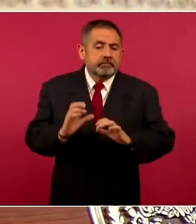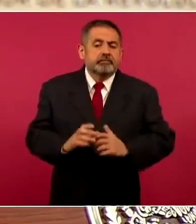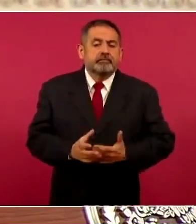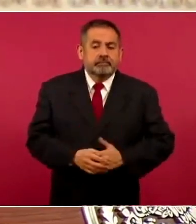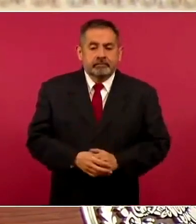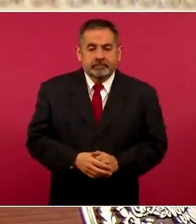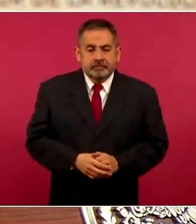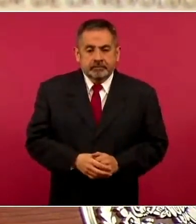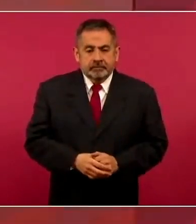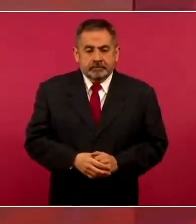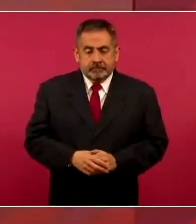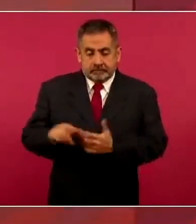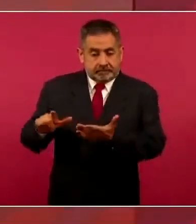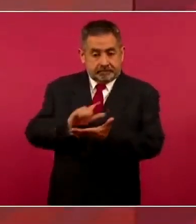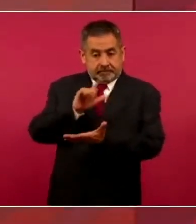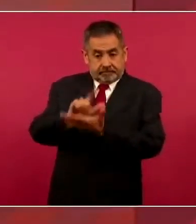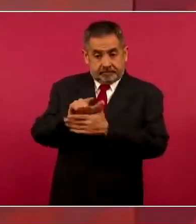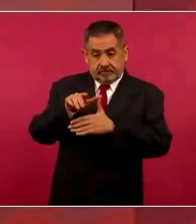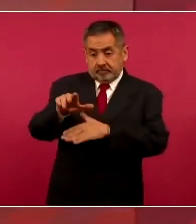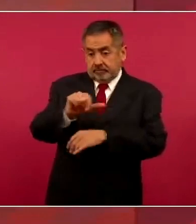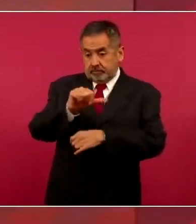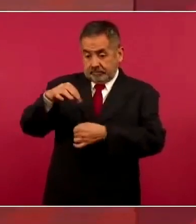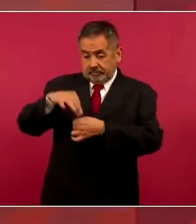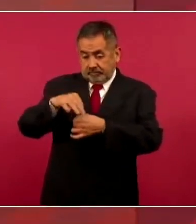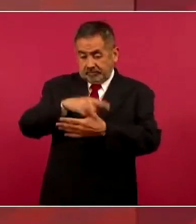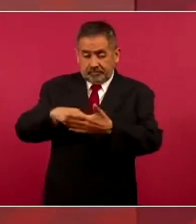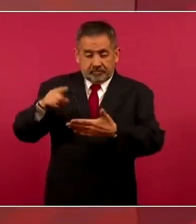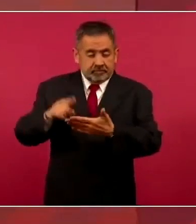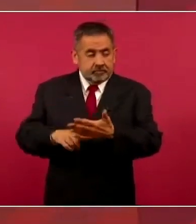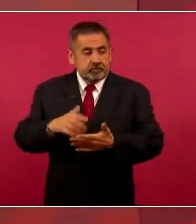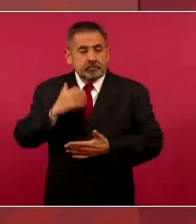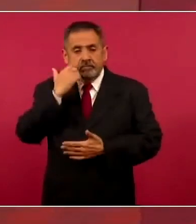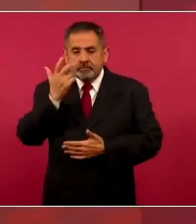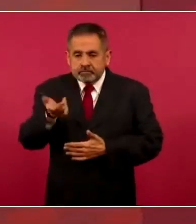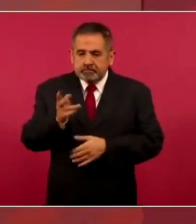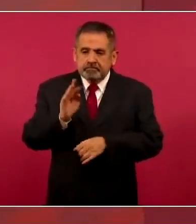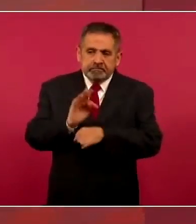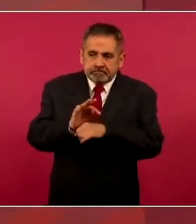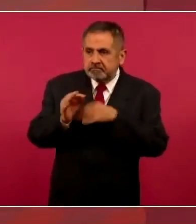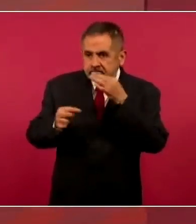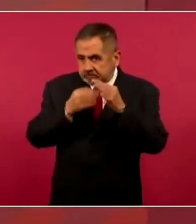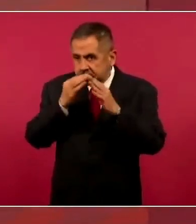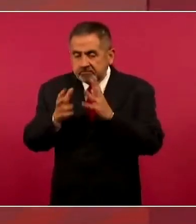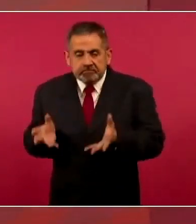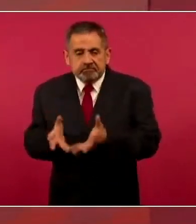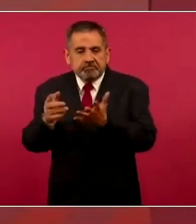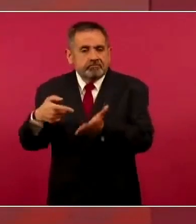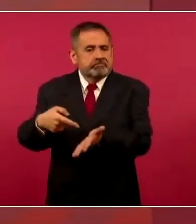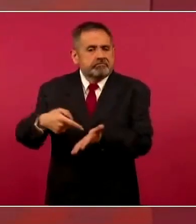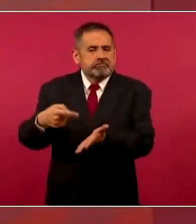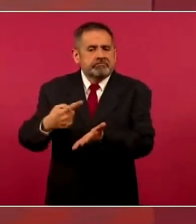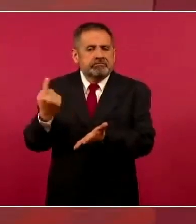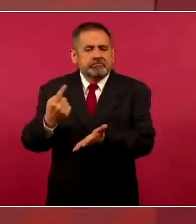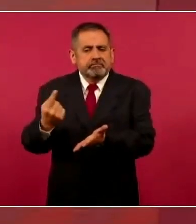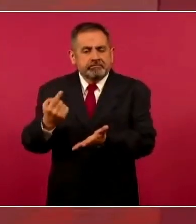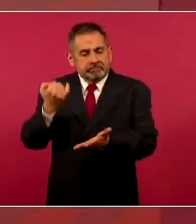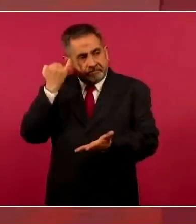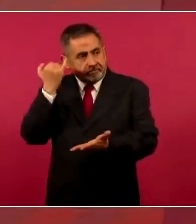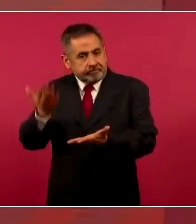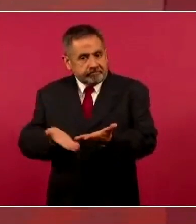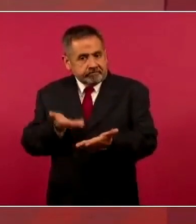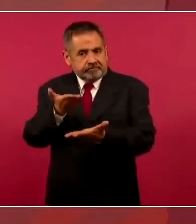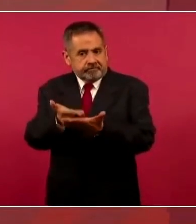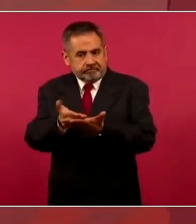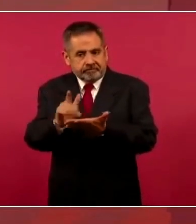En la ley electoral que queremos promover, en la iniciativa de ley.